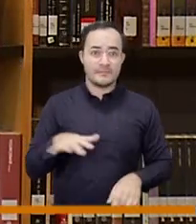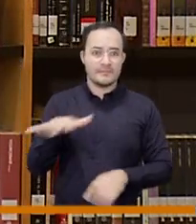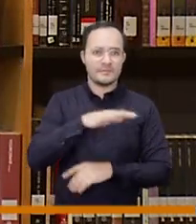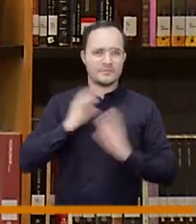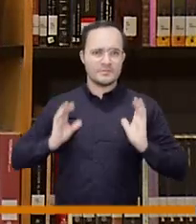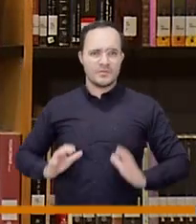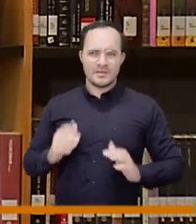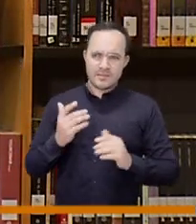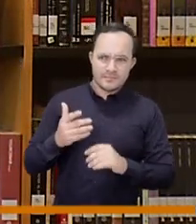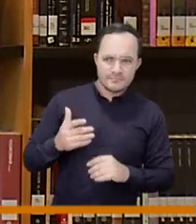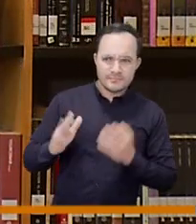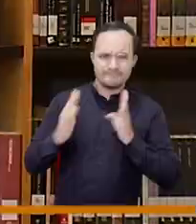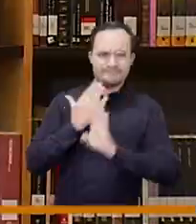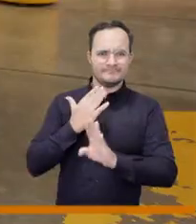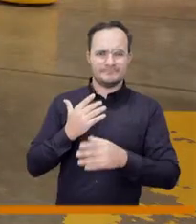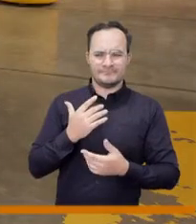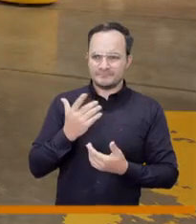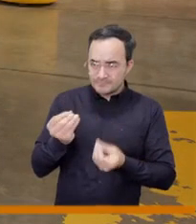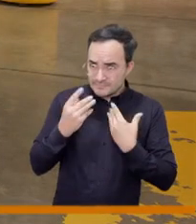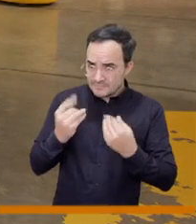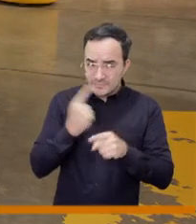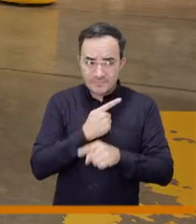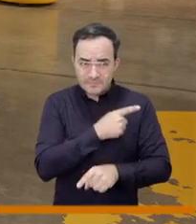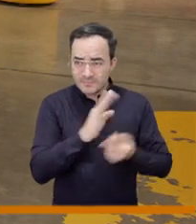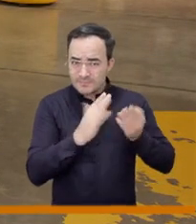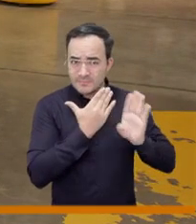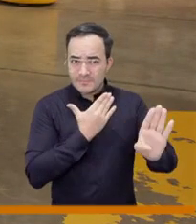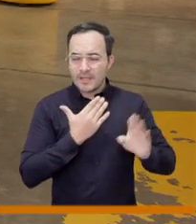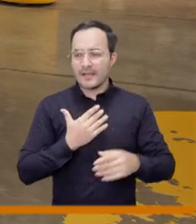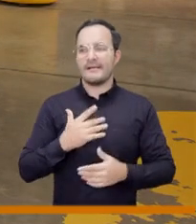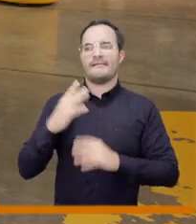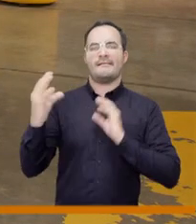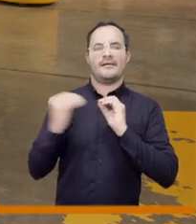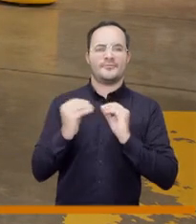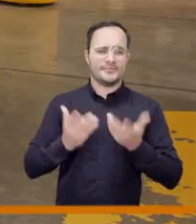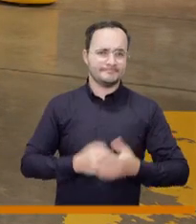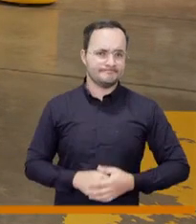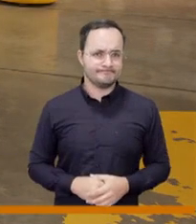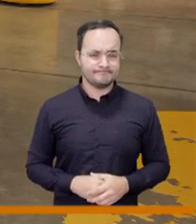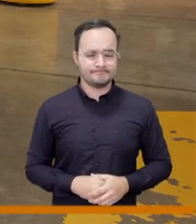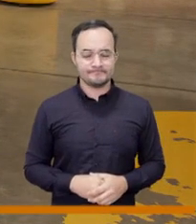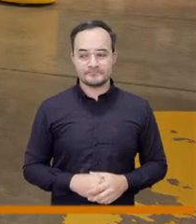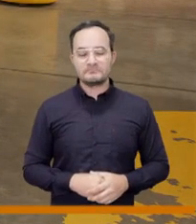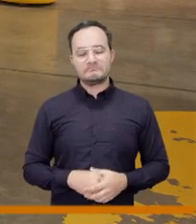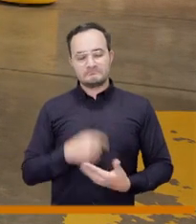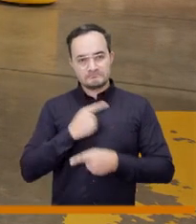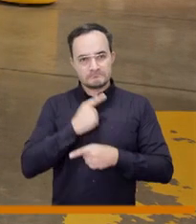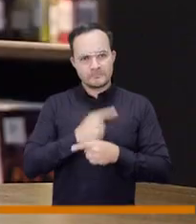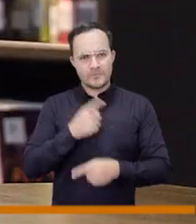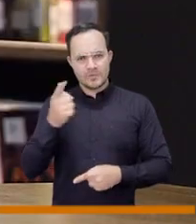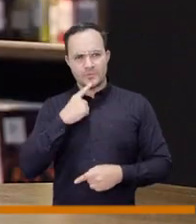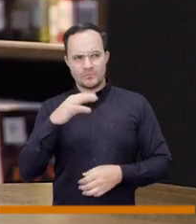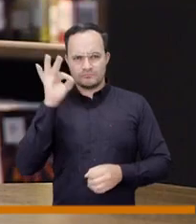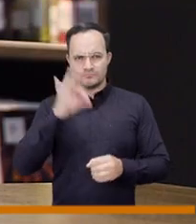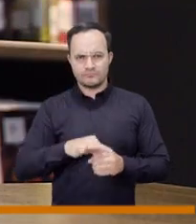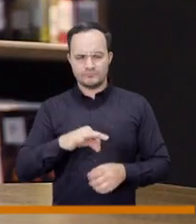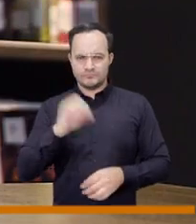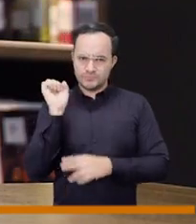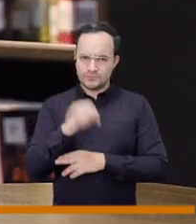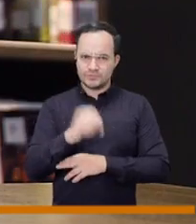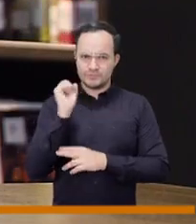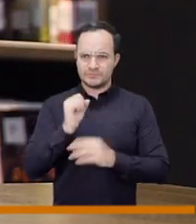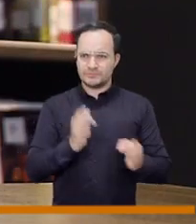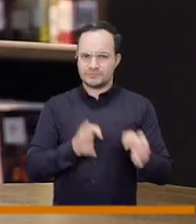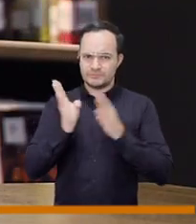inclusive sentimos con la ciudadanía que la misma ciudadanía no lo expresaba concejal babington usted fue los que nos decía